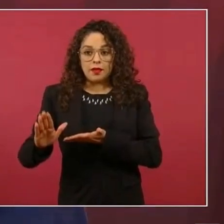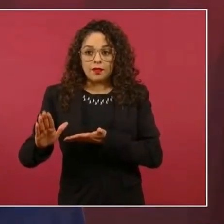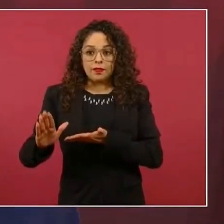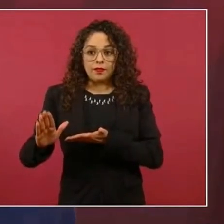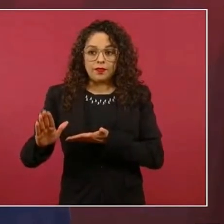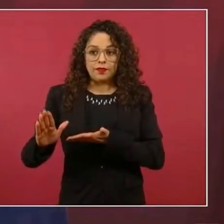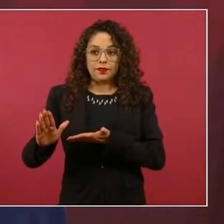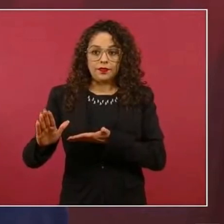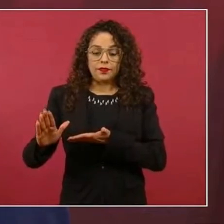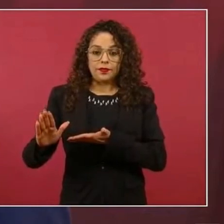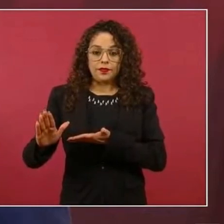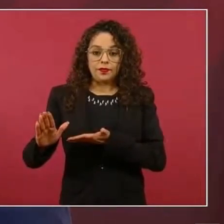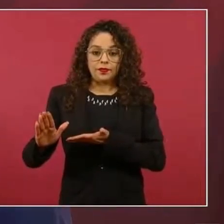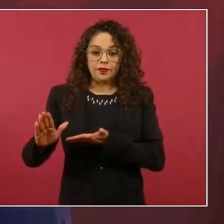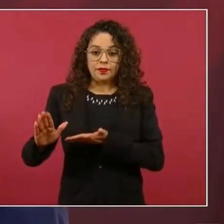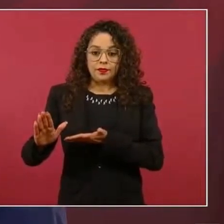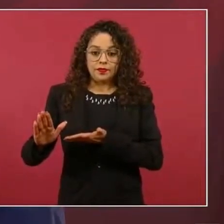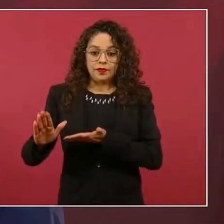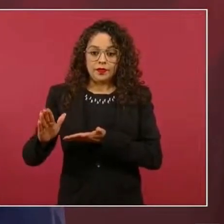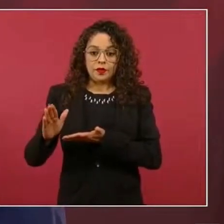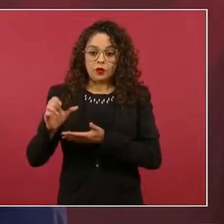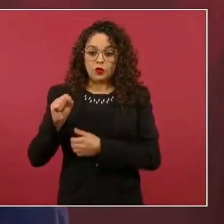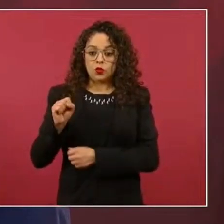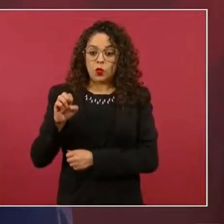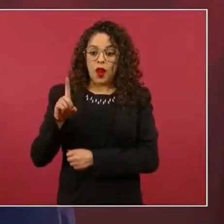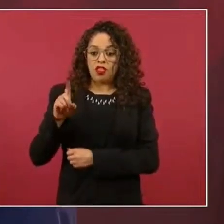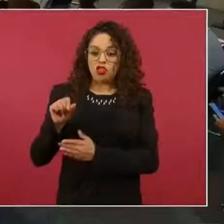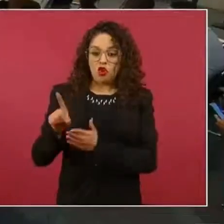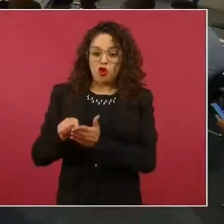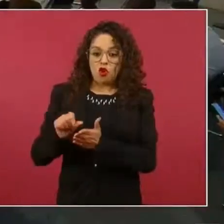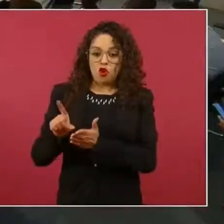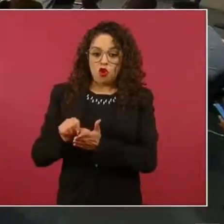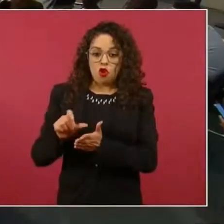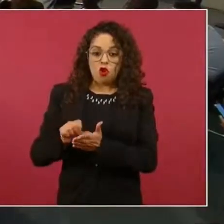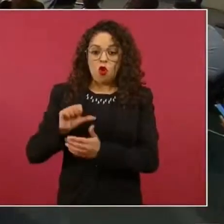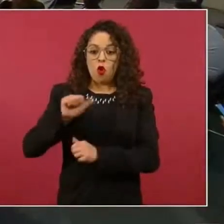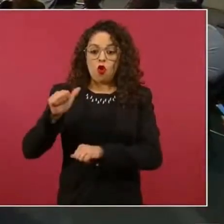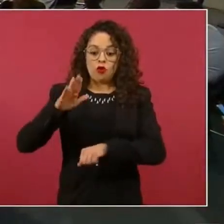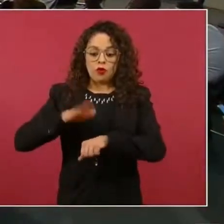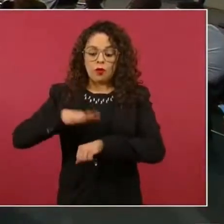tenían prestaciones adicionales